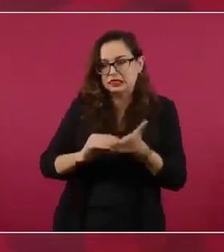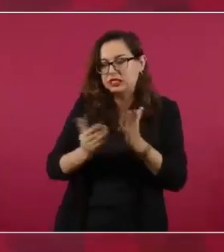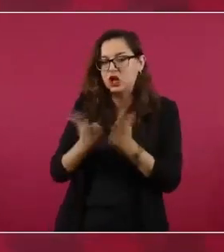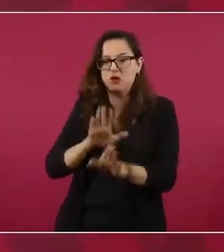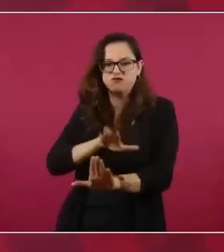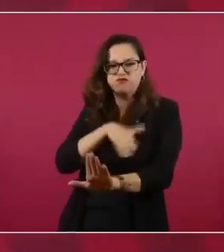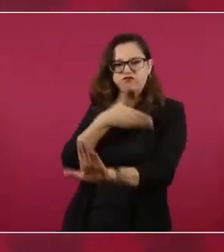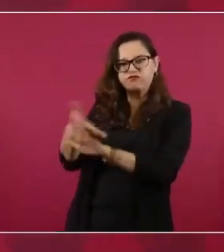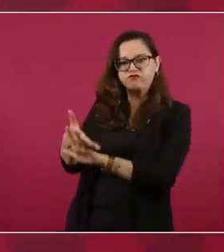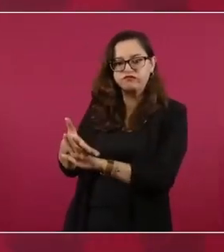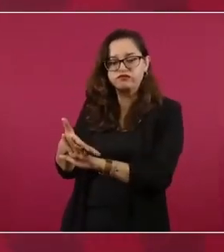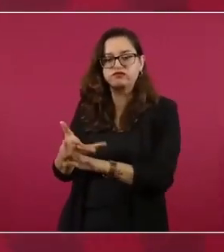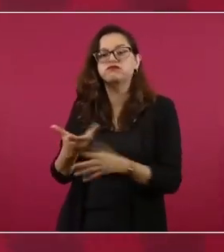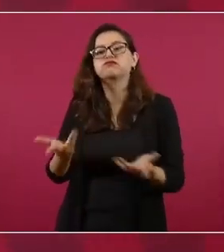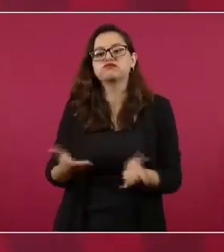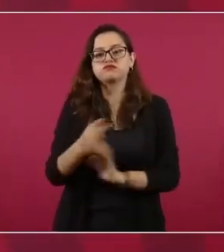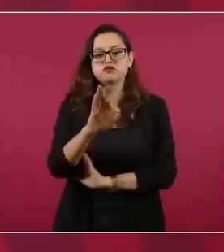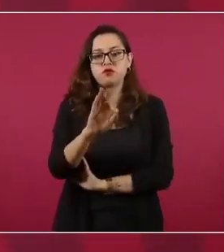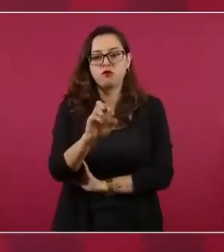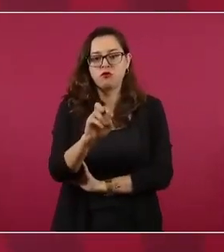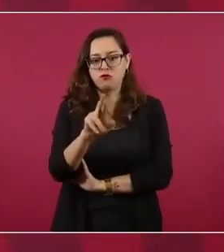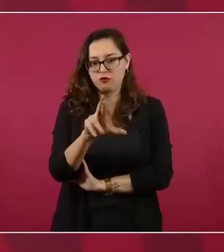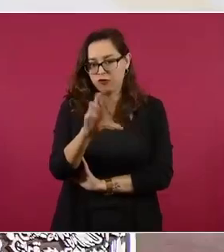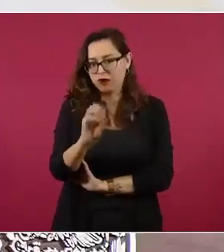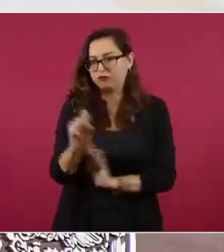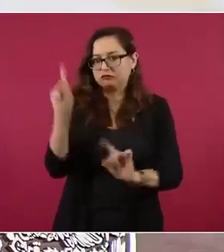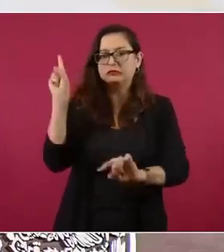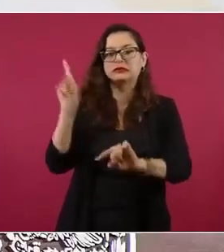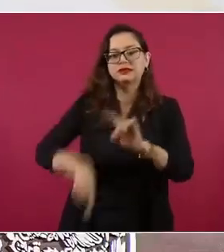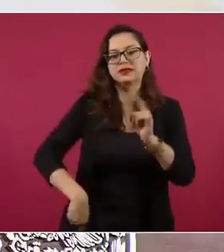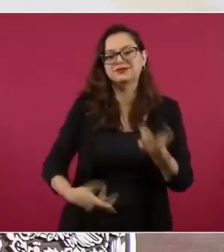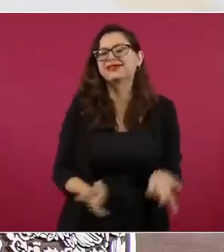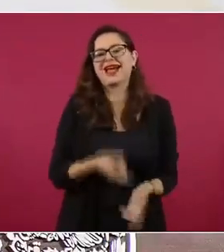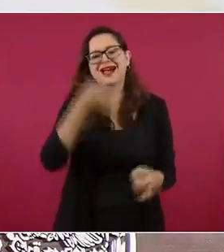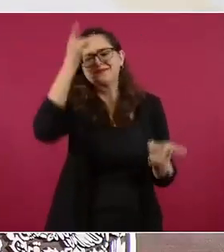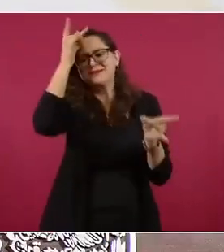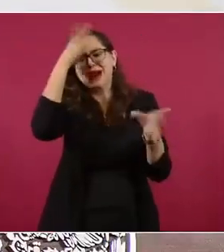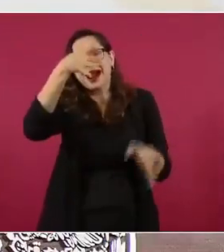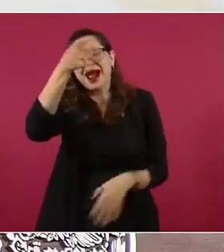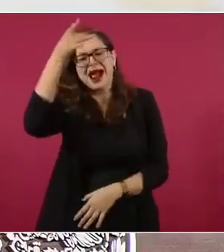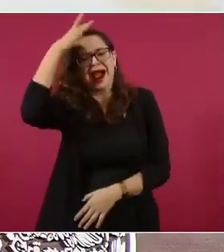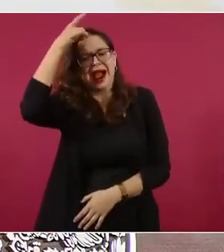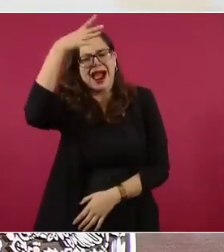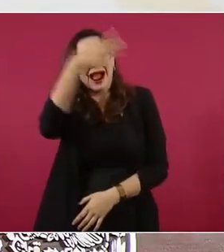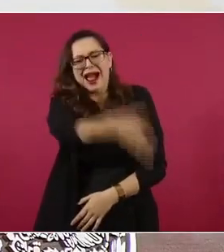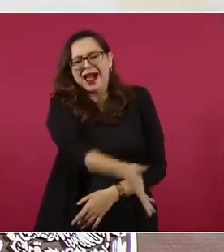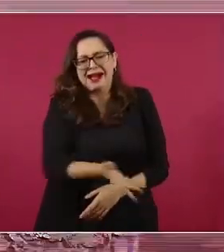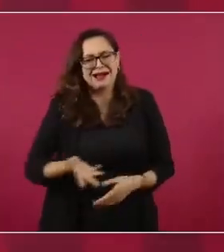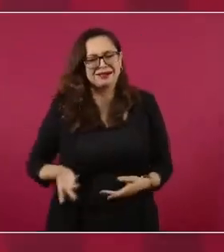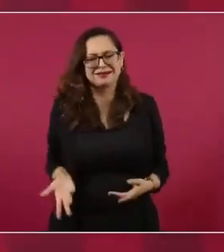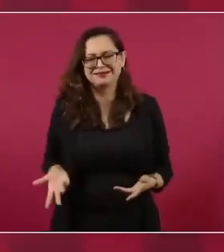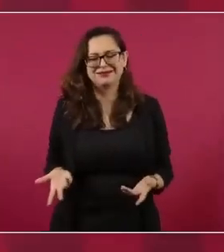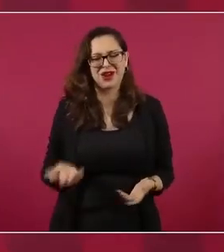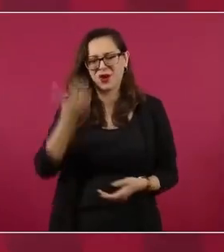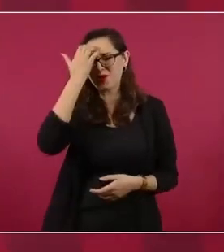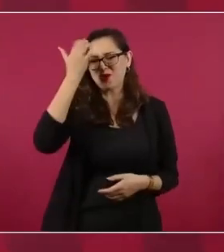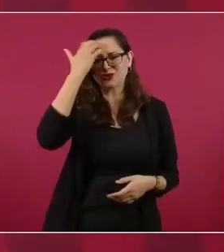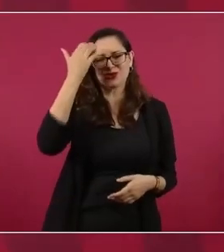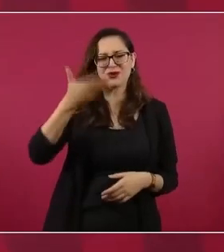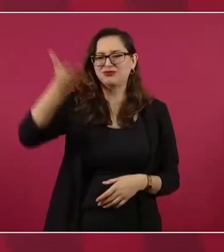O que ya nos conocemos, pues ya esto data de tiempo atrás.